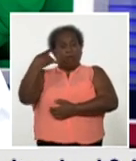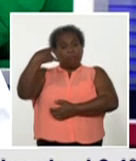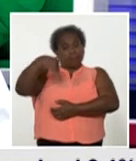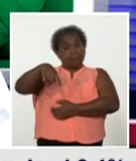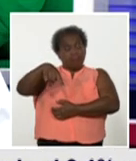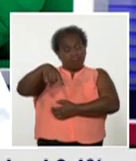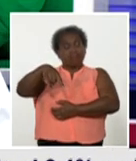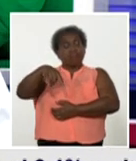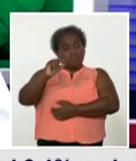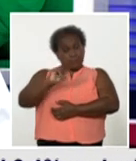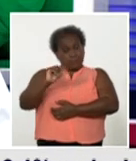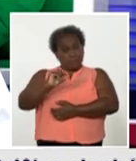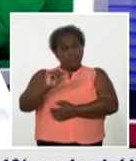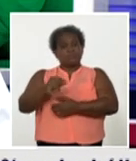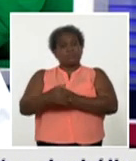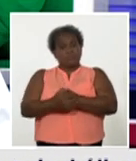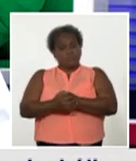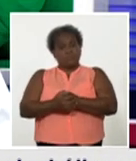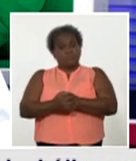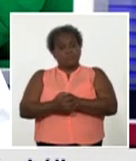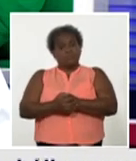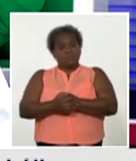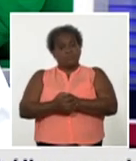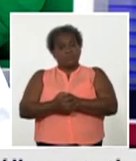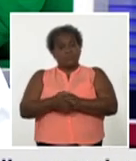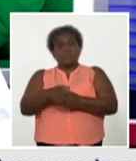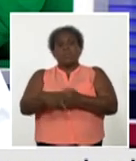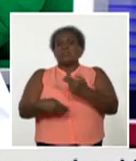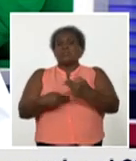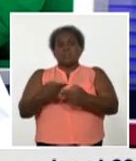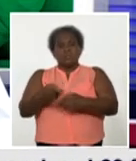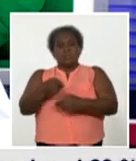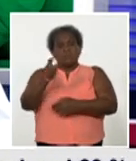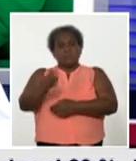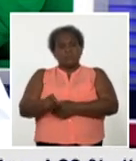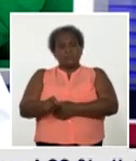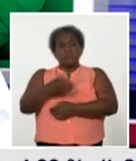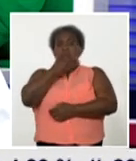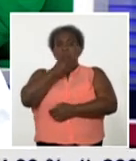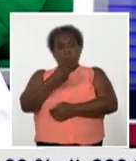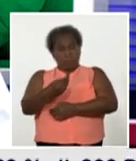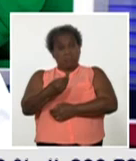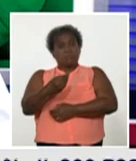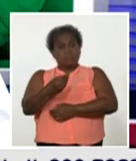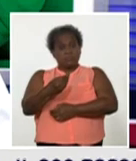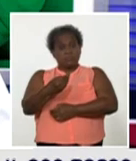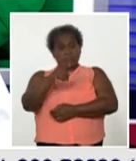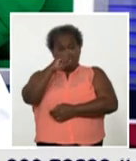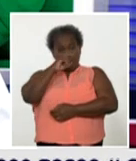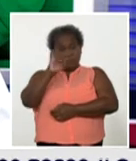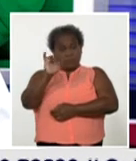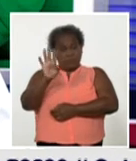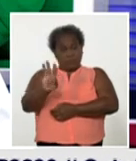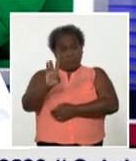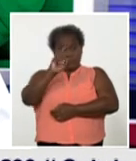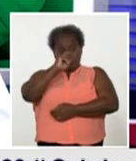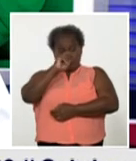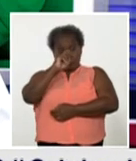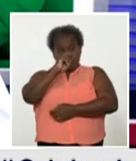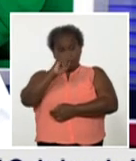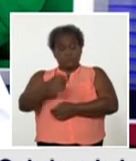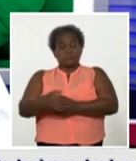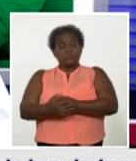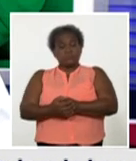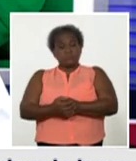que realmente, a pesar de ser una persona relativamente joven, 64 años de edad, pero